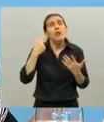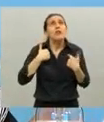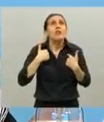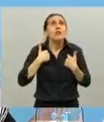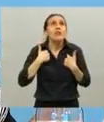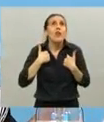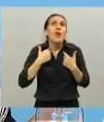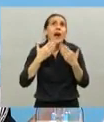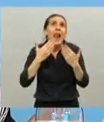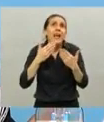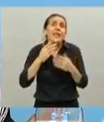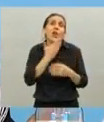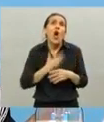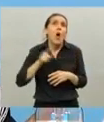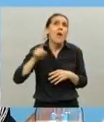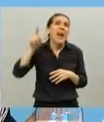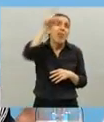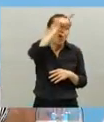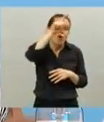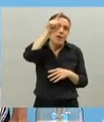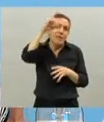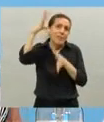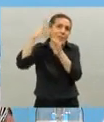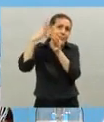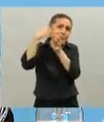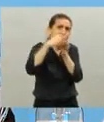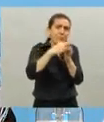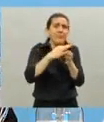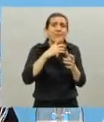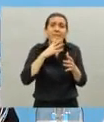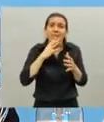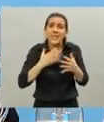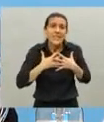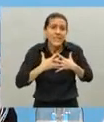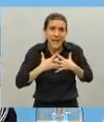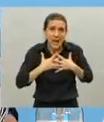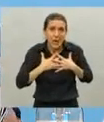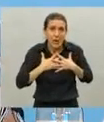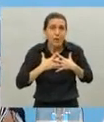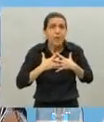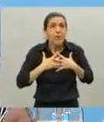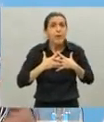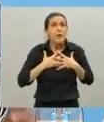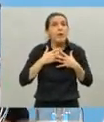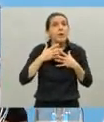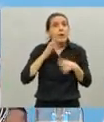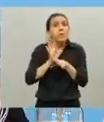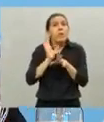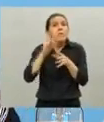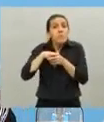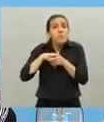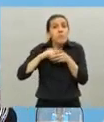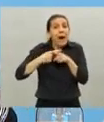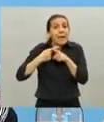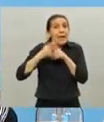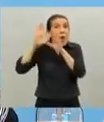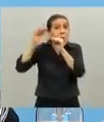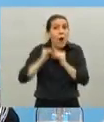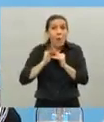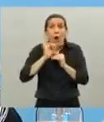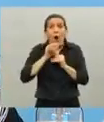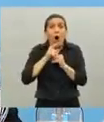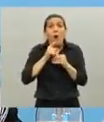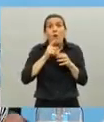tengo sinceramente lo digo sinceramente lo digo los que son de mi partido y los que no son de mi